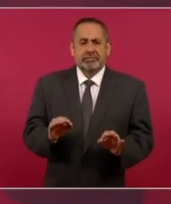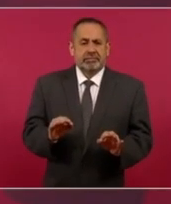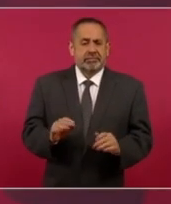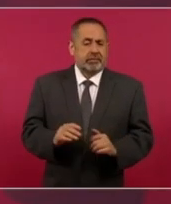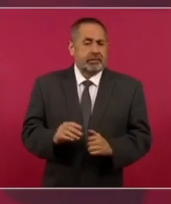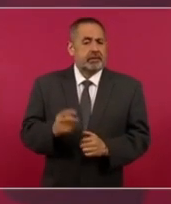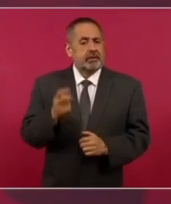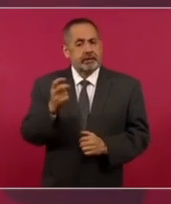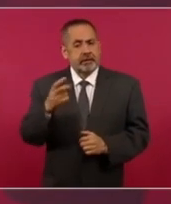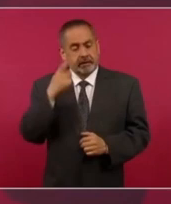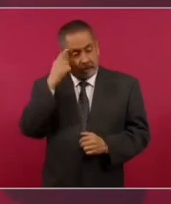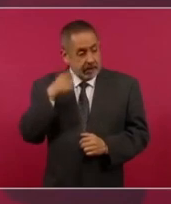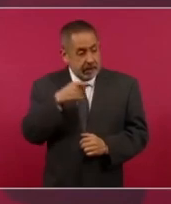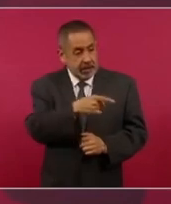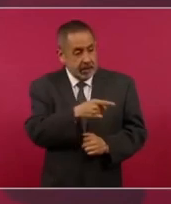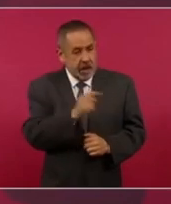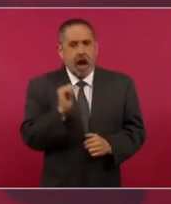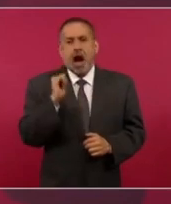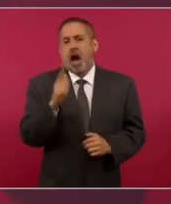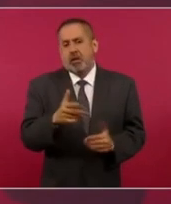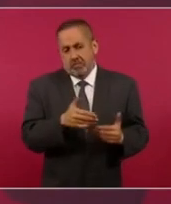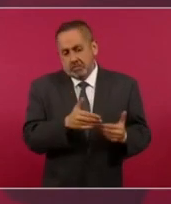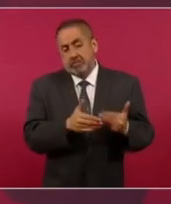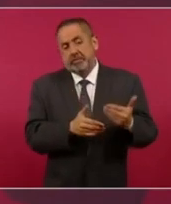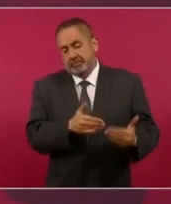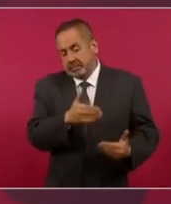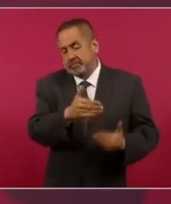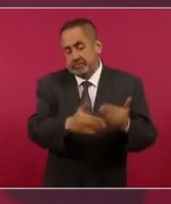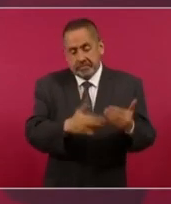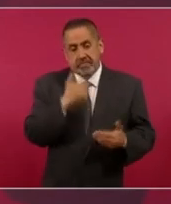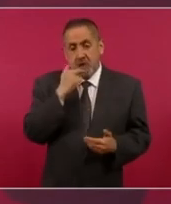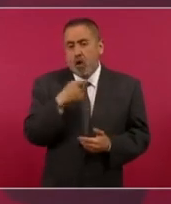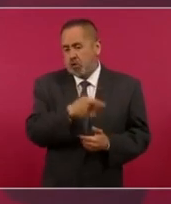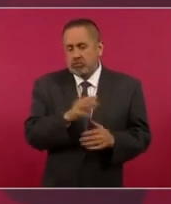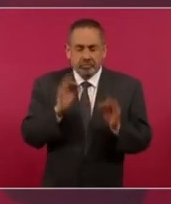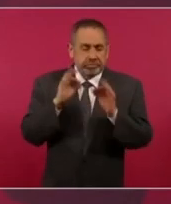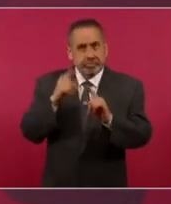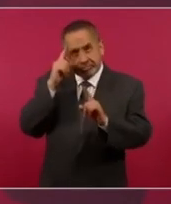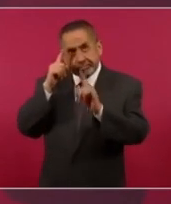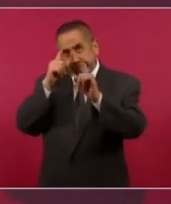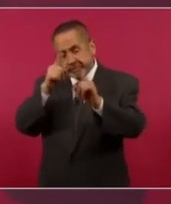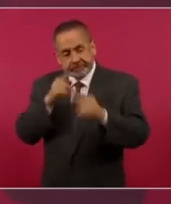Entonces, ya es un avance en ese propósito.